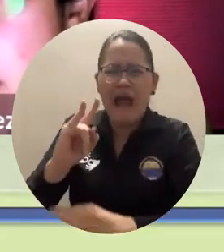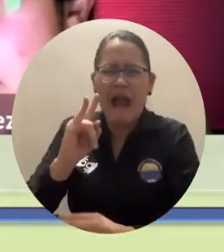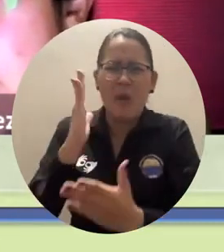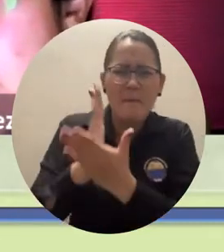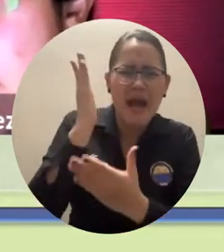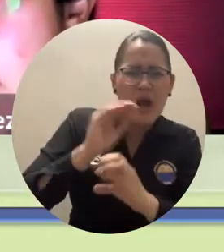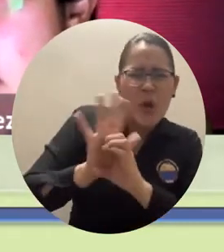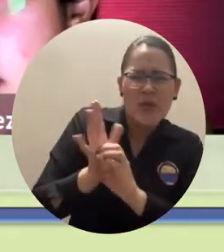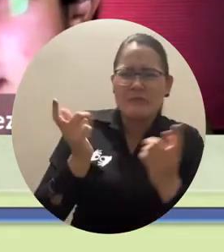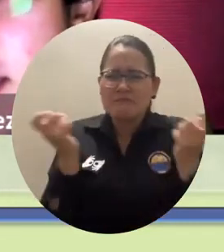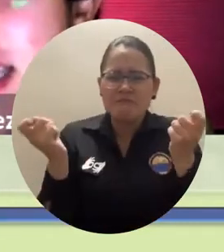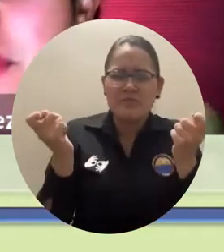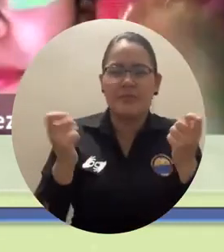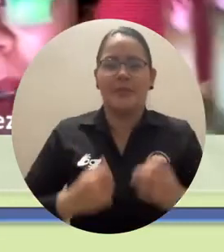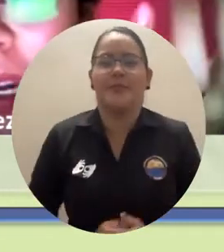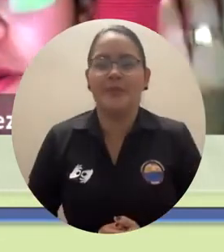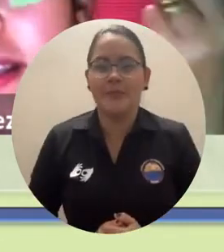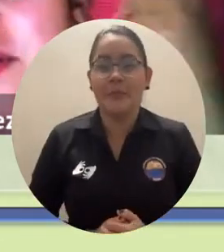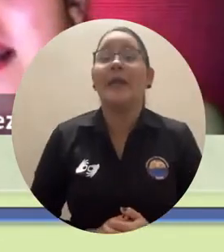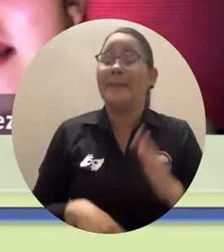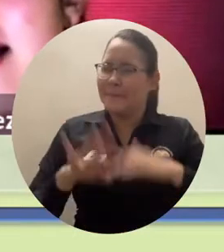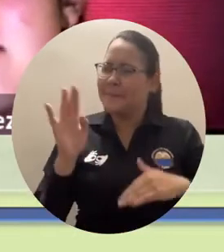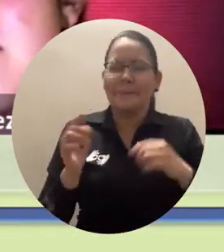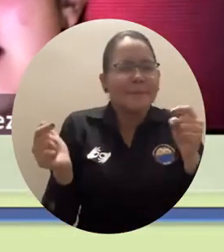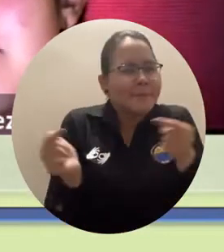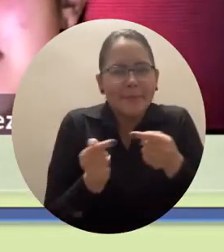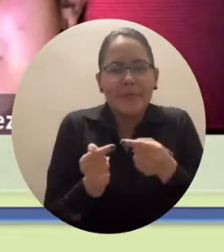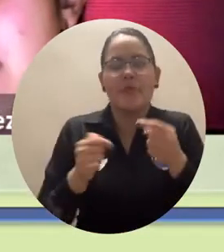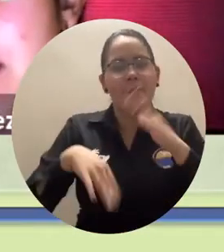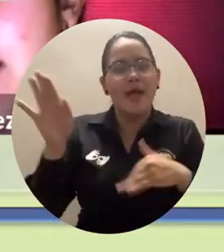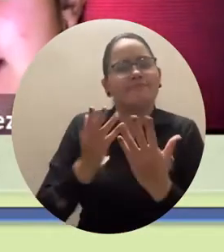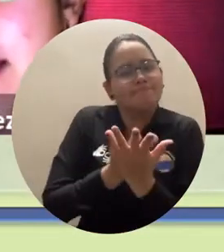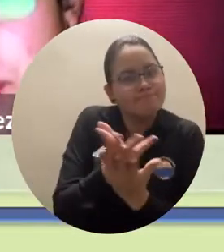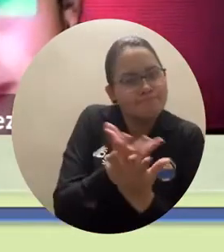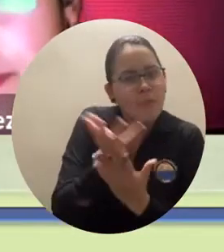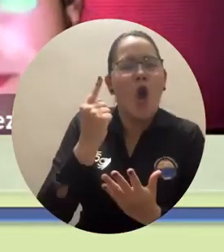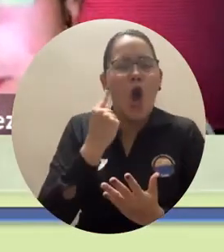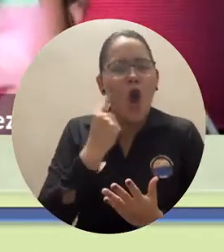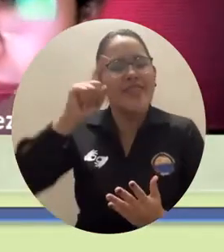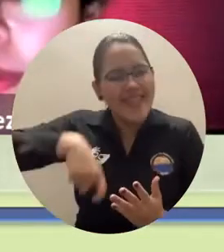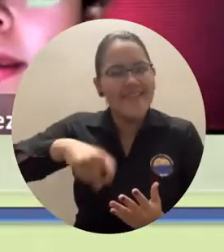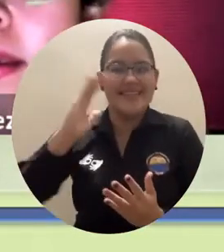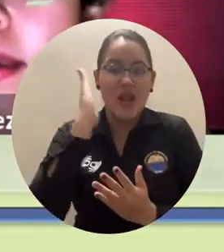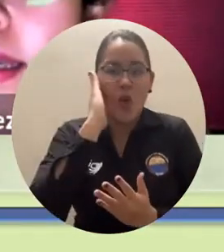disponibles y se da una primera recomendación en este caso que limpia regularmente el celular